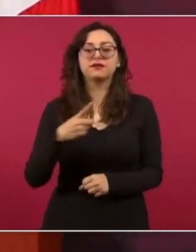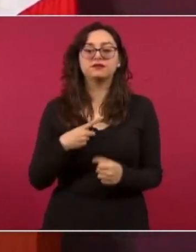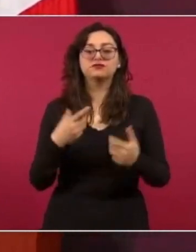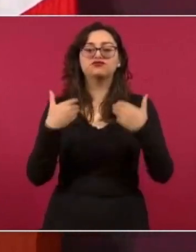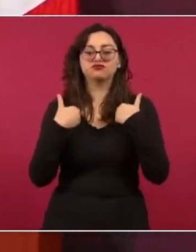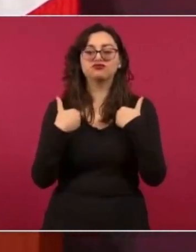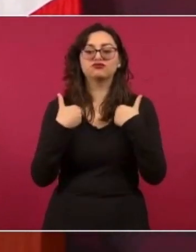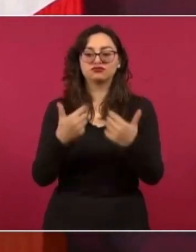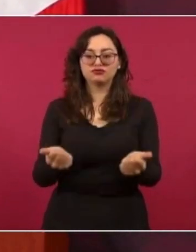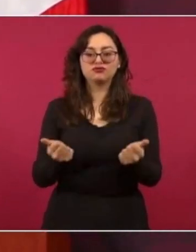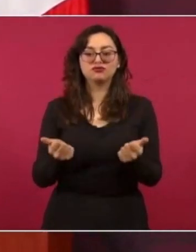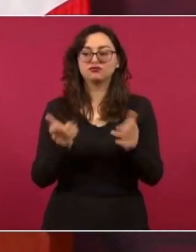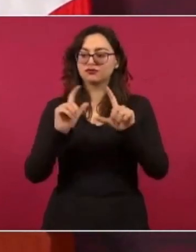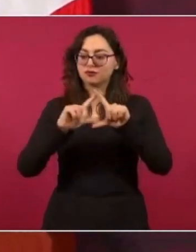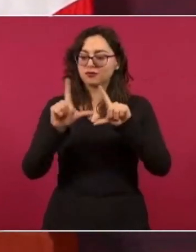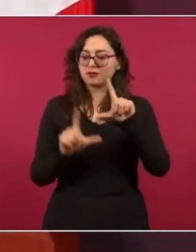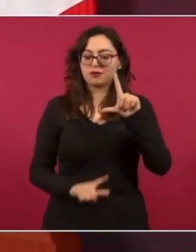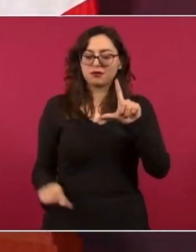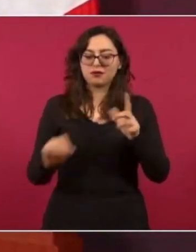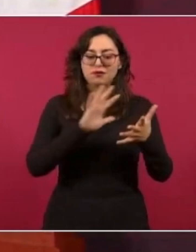un proceso de transformación,